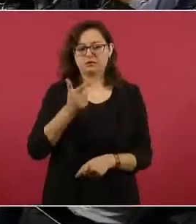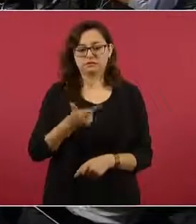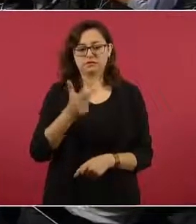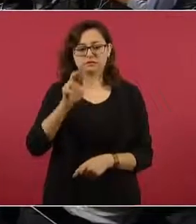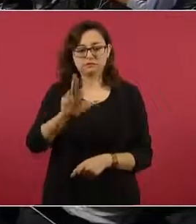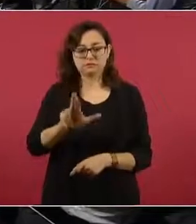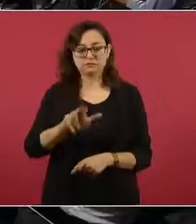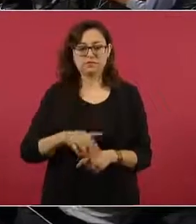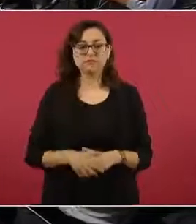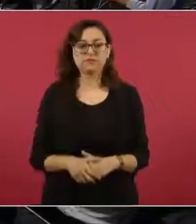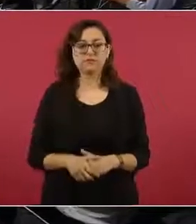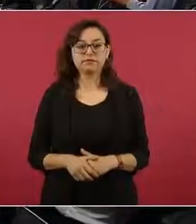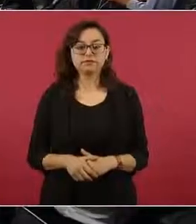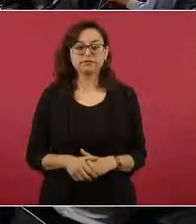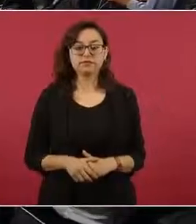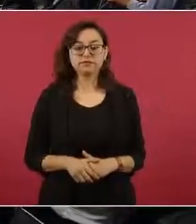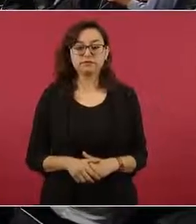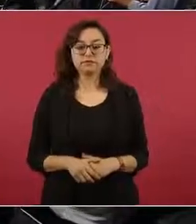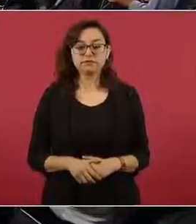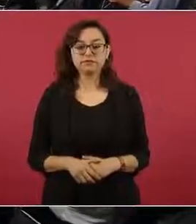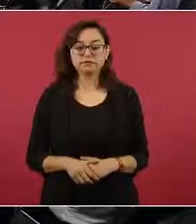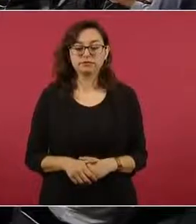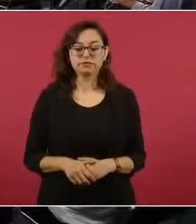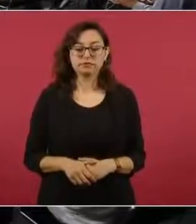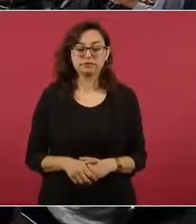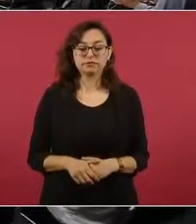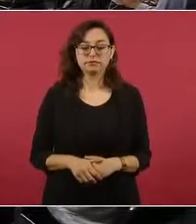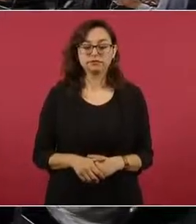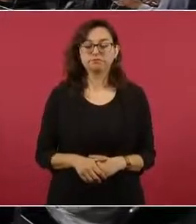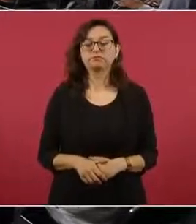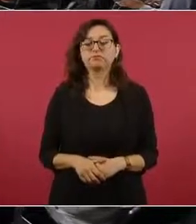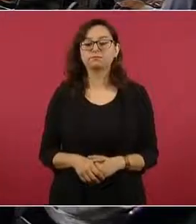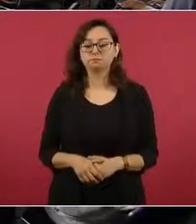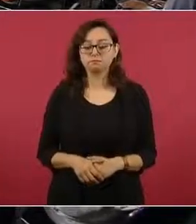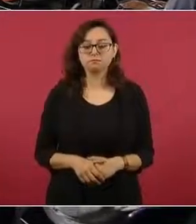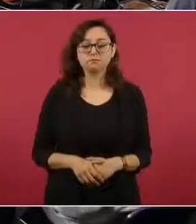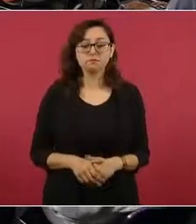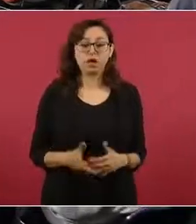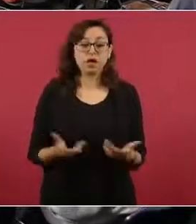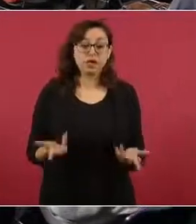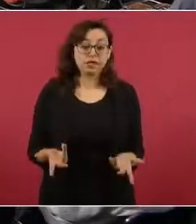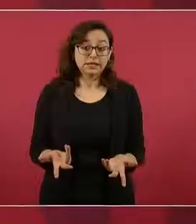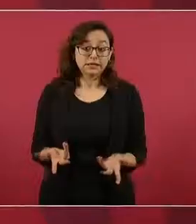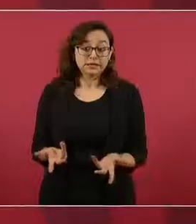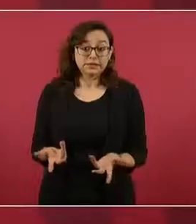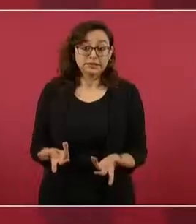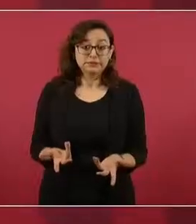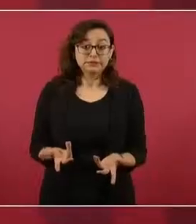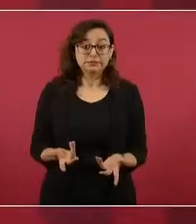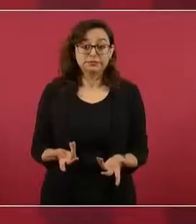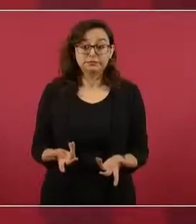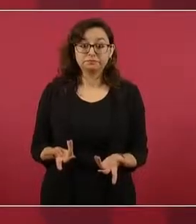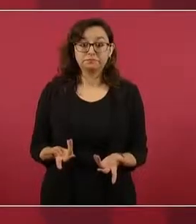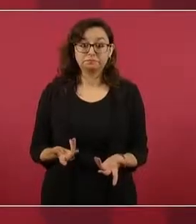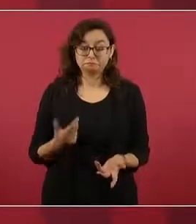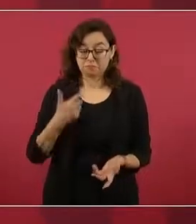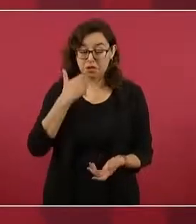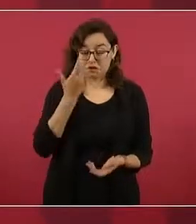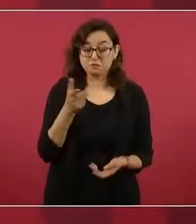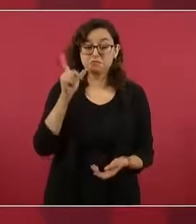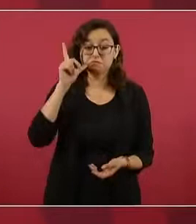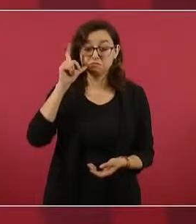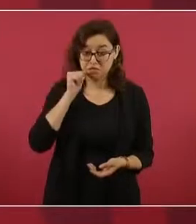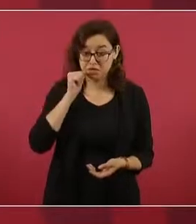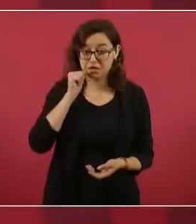la República. Bueno, pues si te parece, mañana mismo